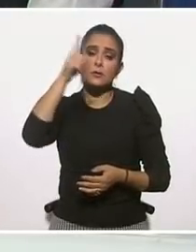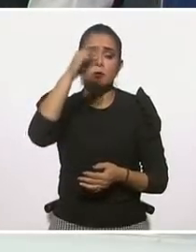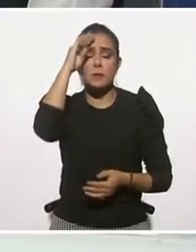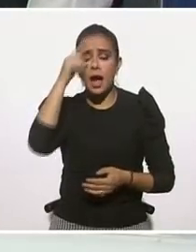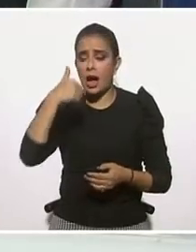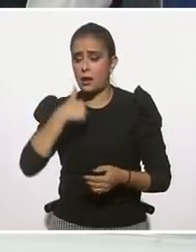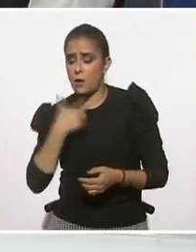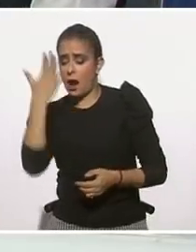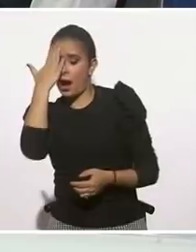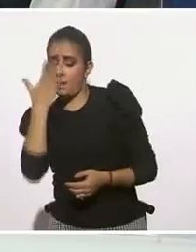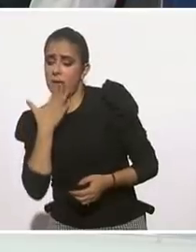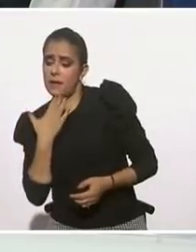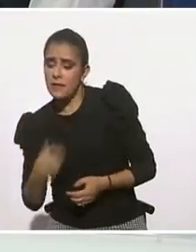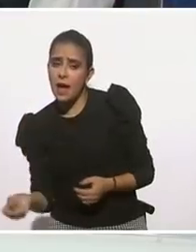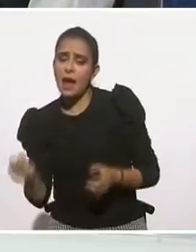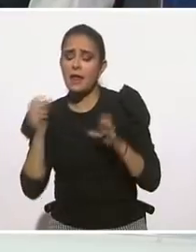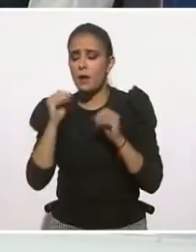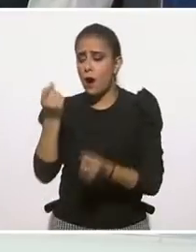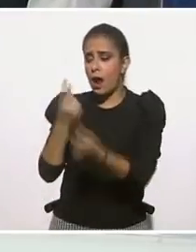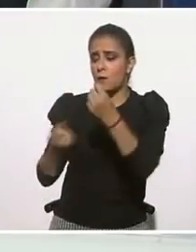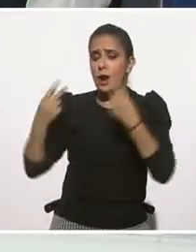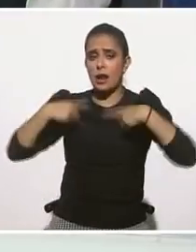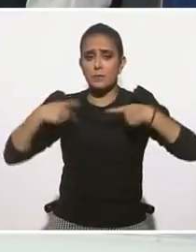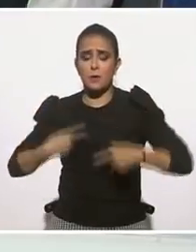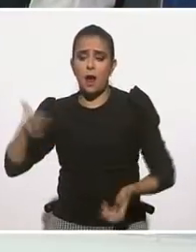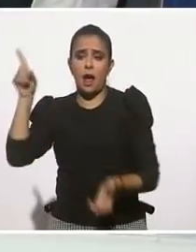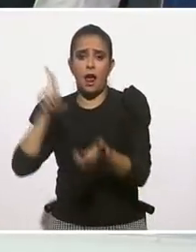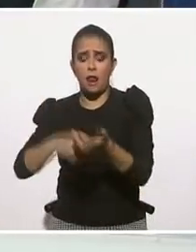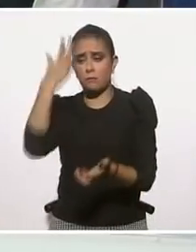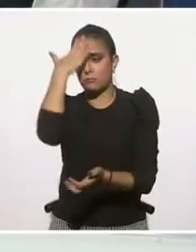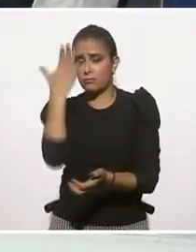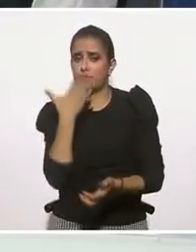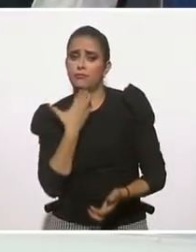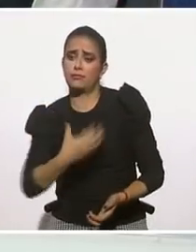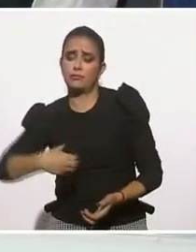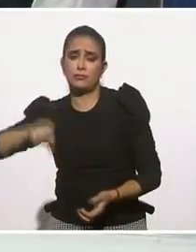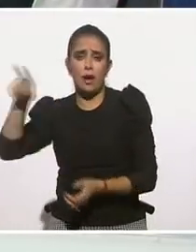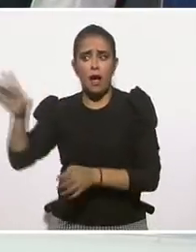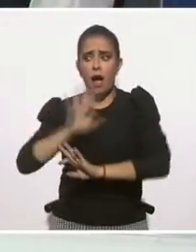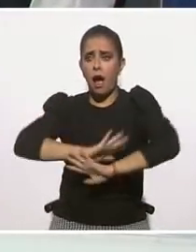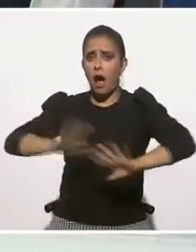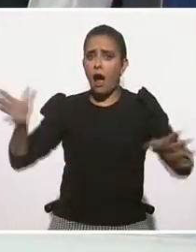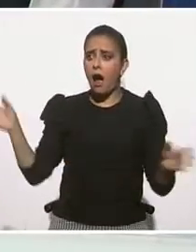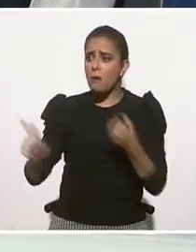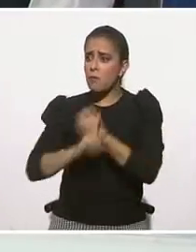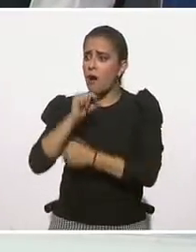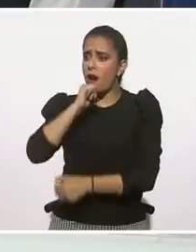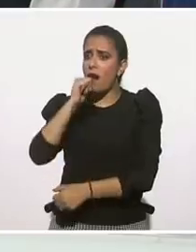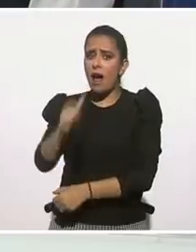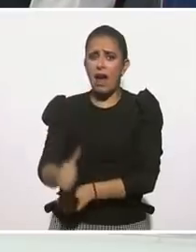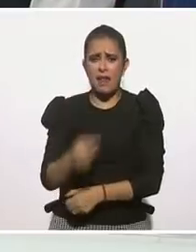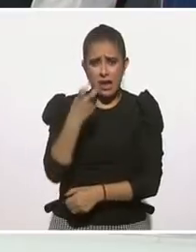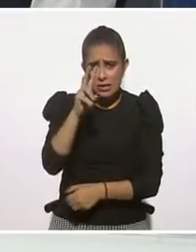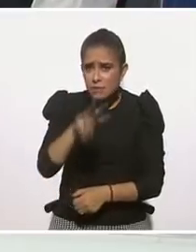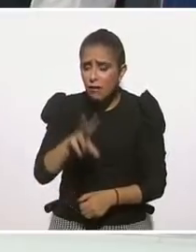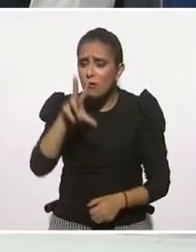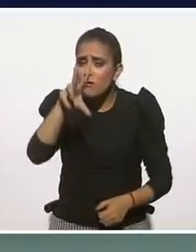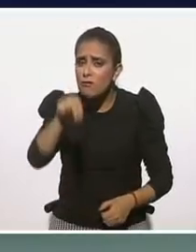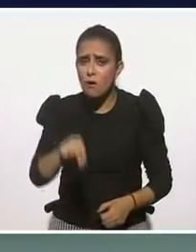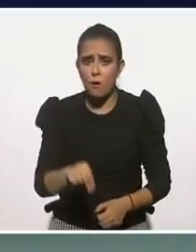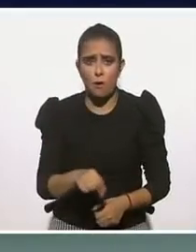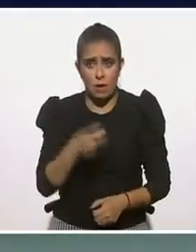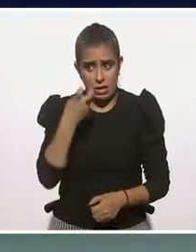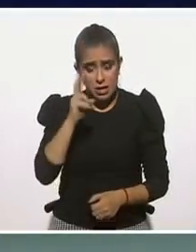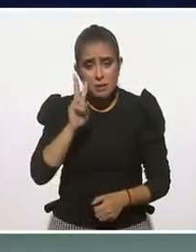o capacidades, o hay personas que nacieron estrelladas o nacieron con estrella. Y eso, incluso hasta en especialistas, es una idea muy